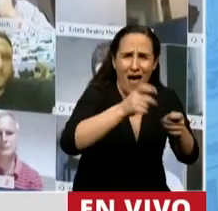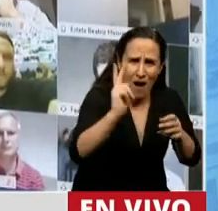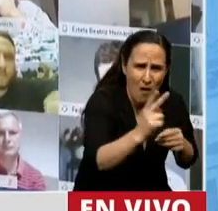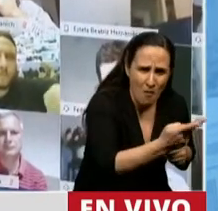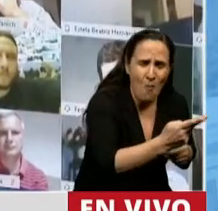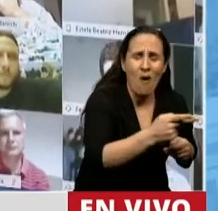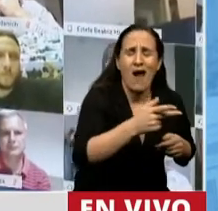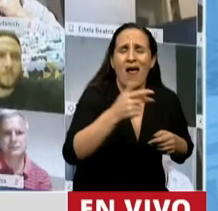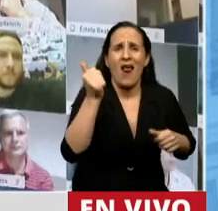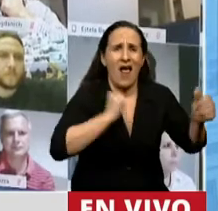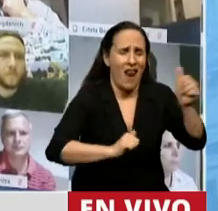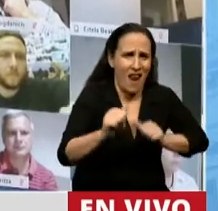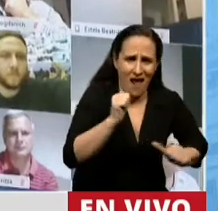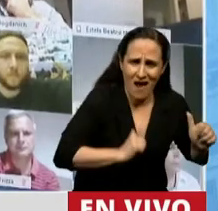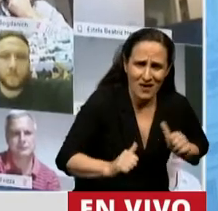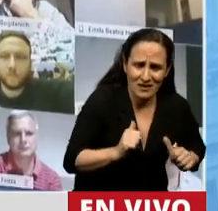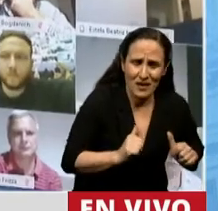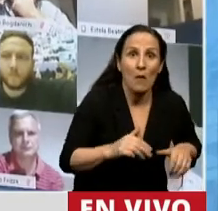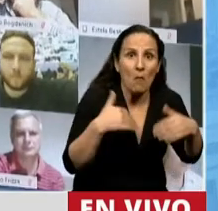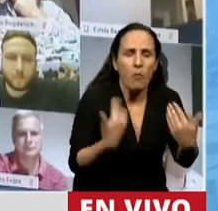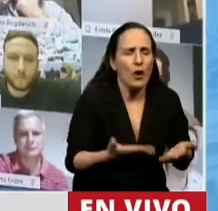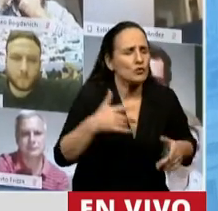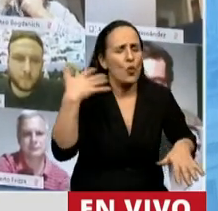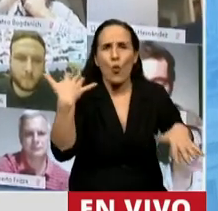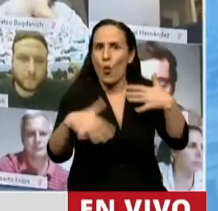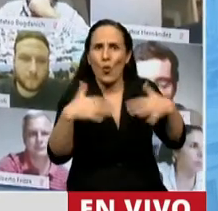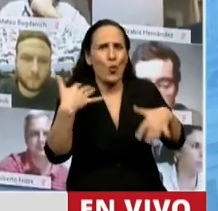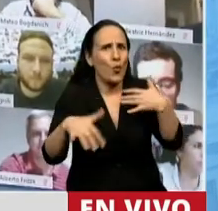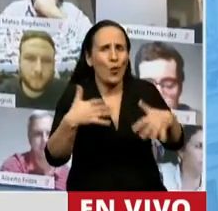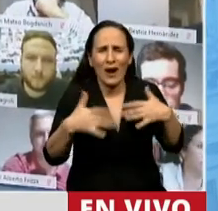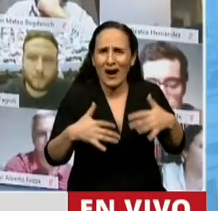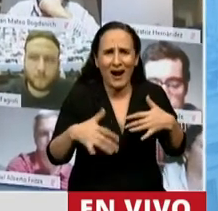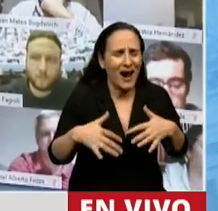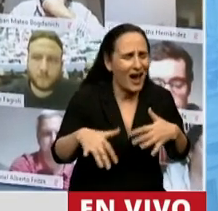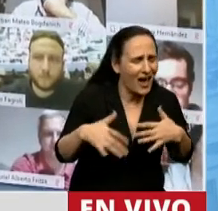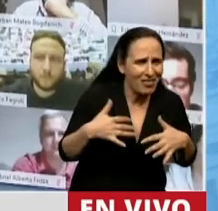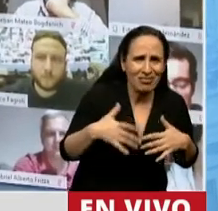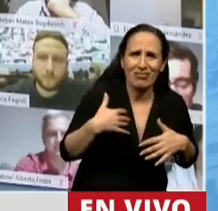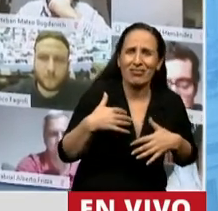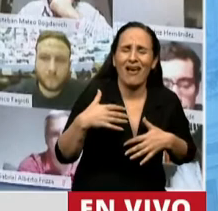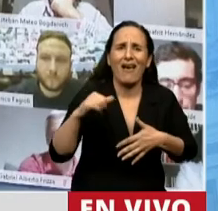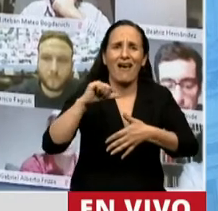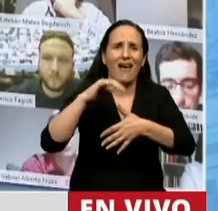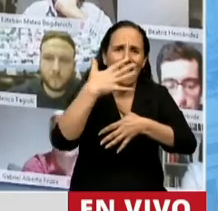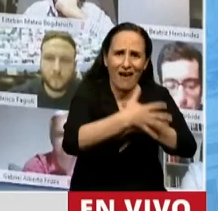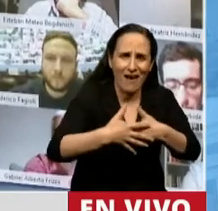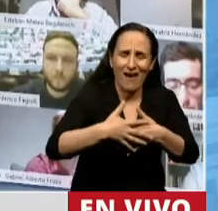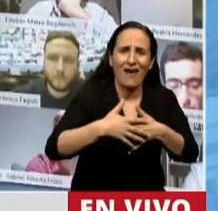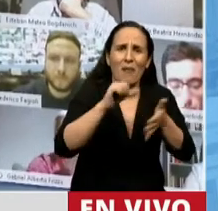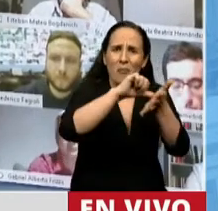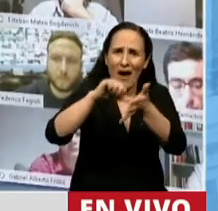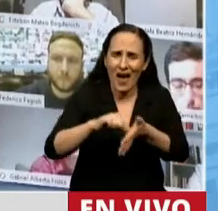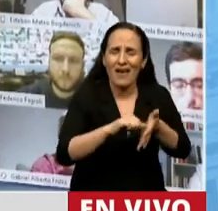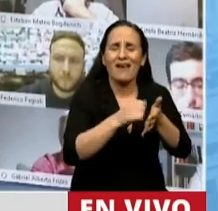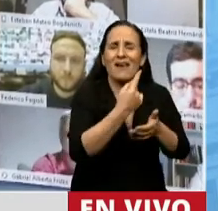física y por lo que es urgente que los sistemas regionales e internacionales de